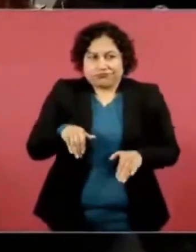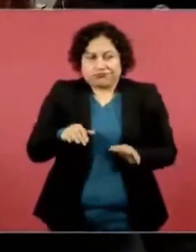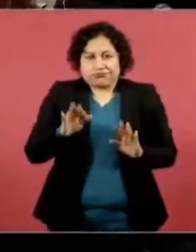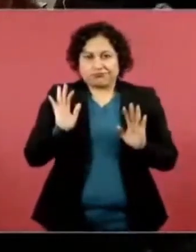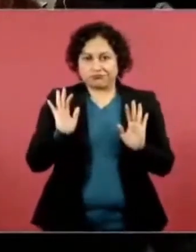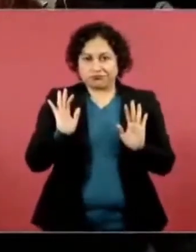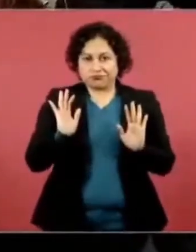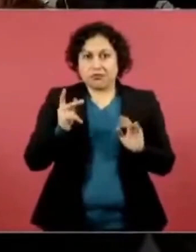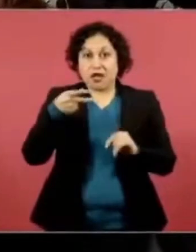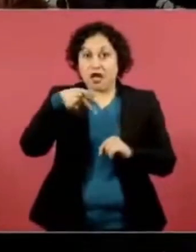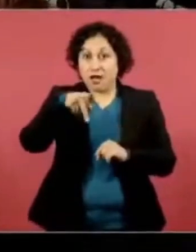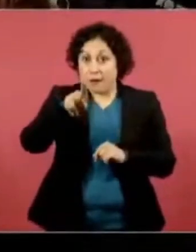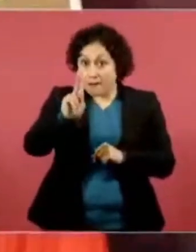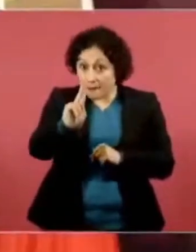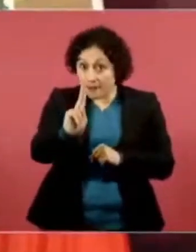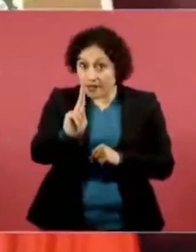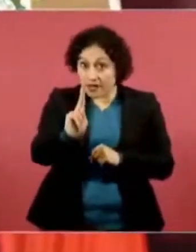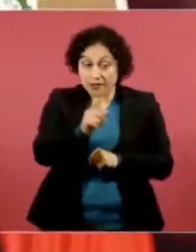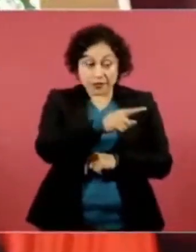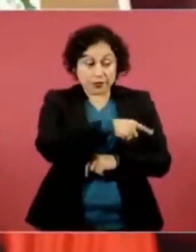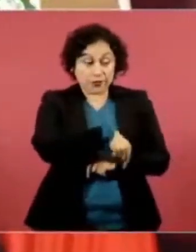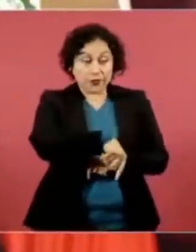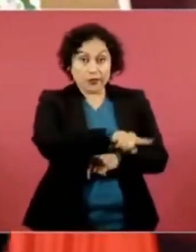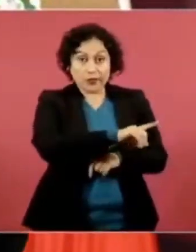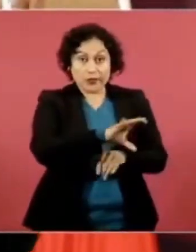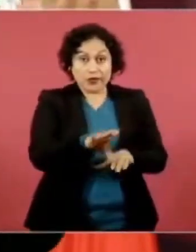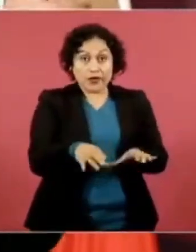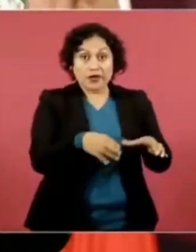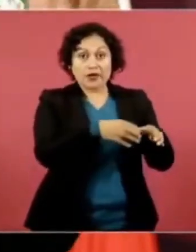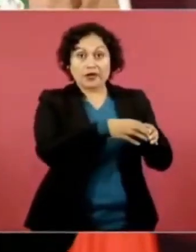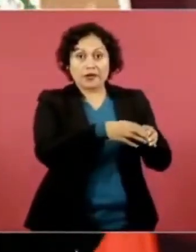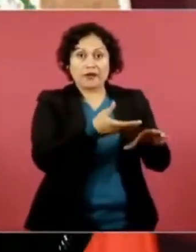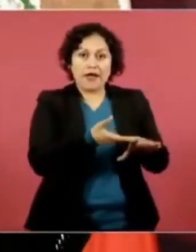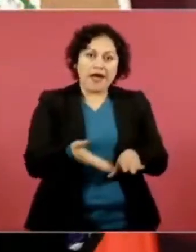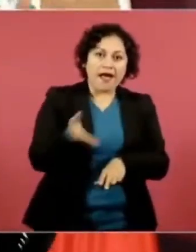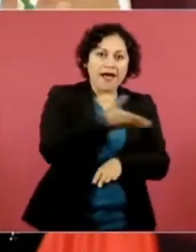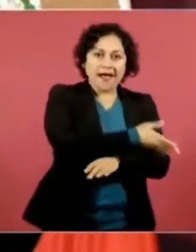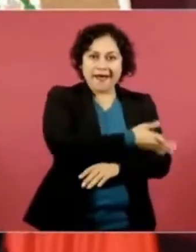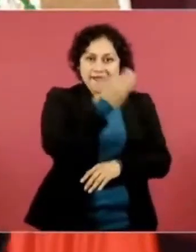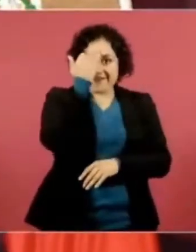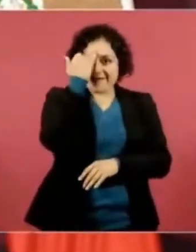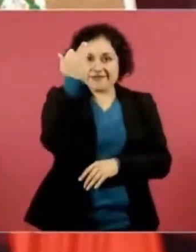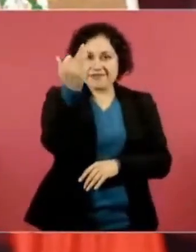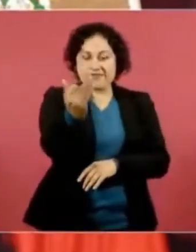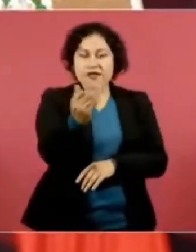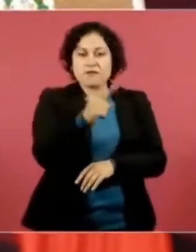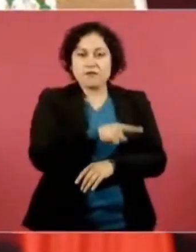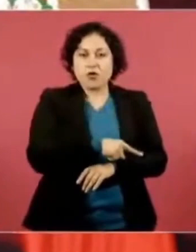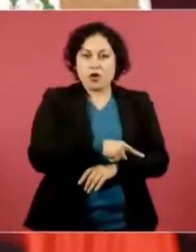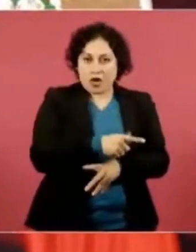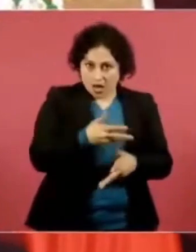que se prestaron a la simulación en los momentos